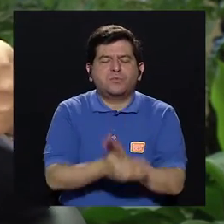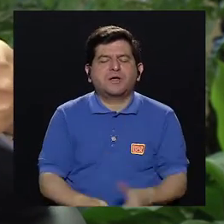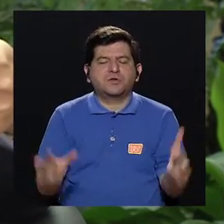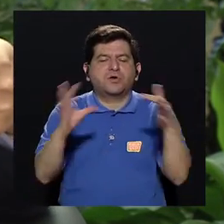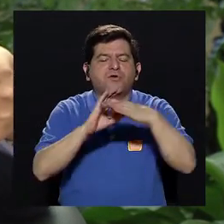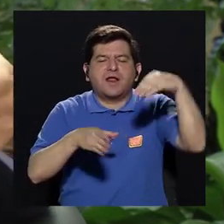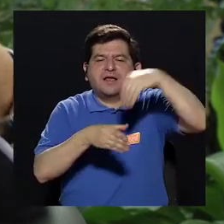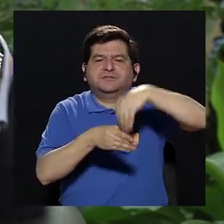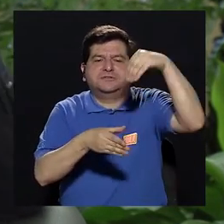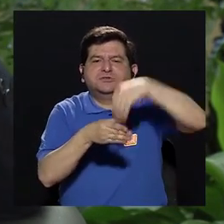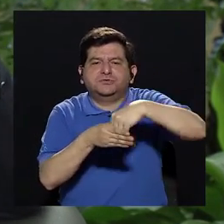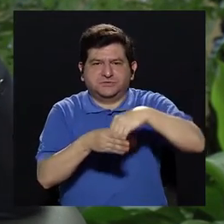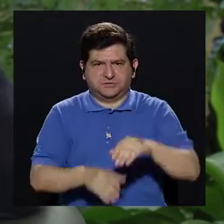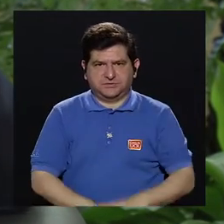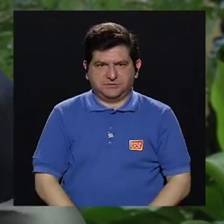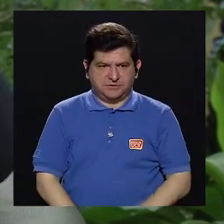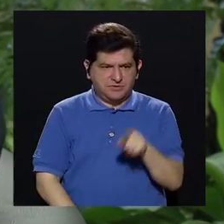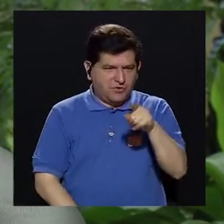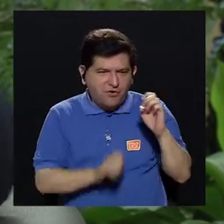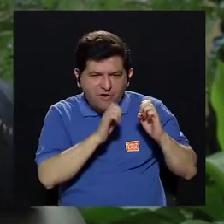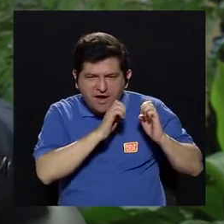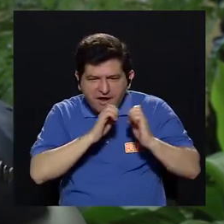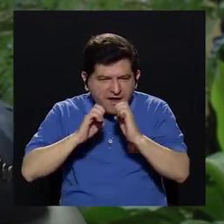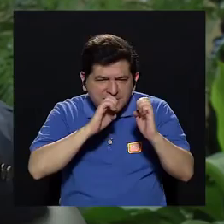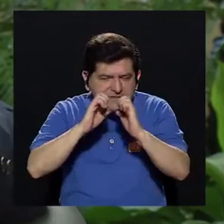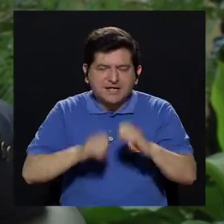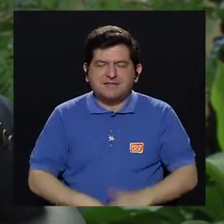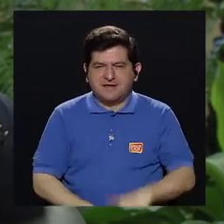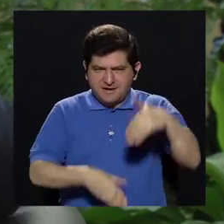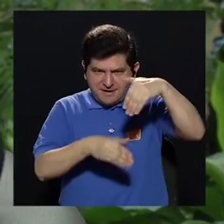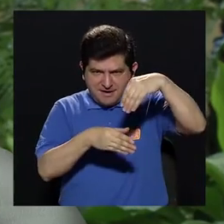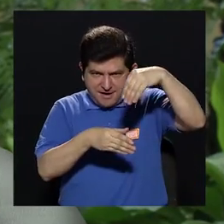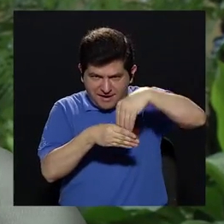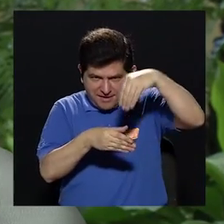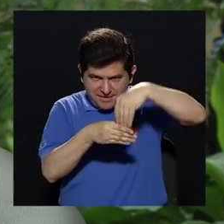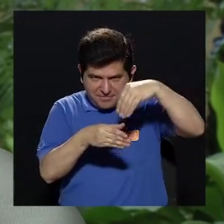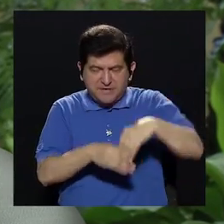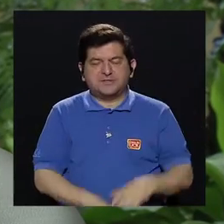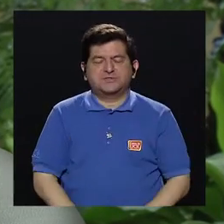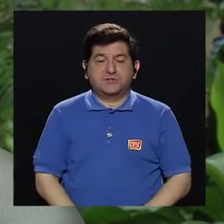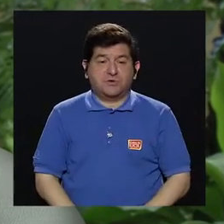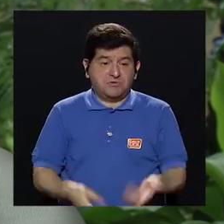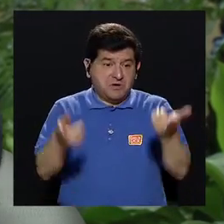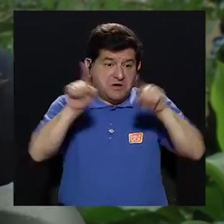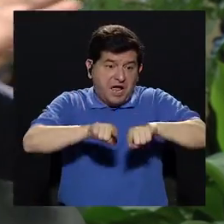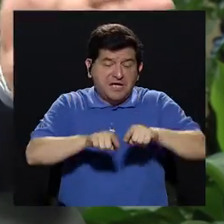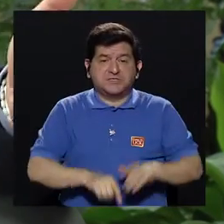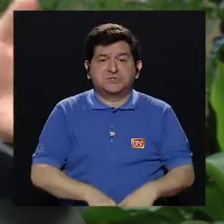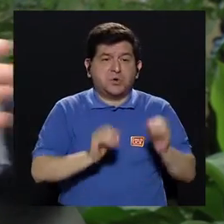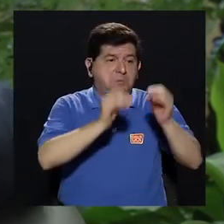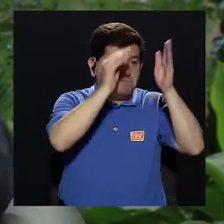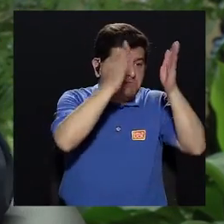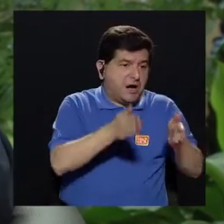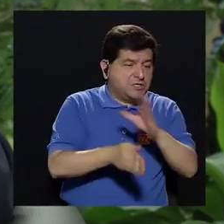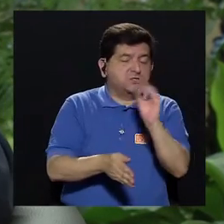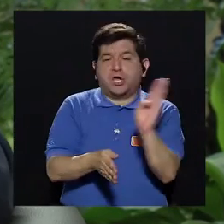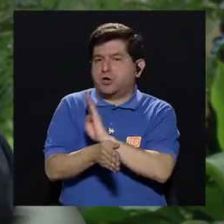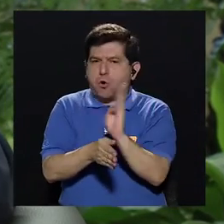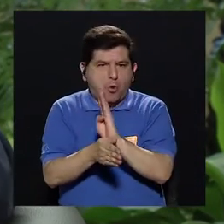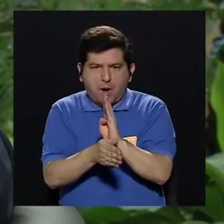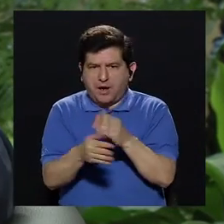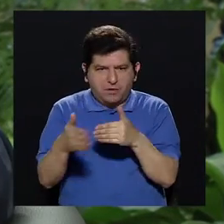inversión a ver si la estrategia de inversión que tiene, sea la operadora del magisterio o cualquiera de los